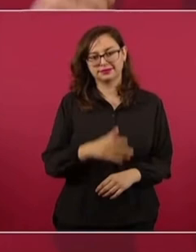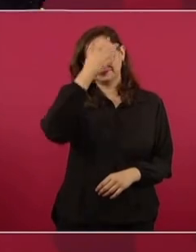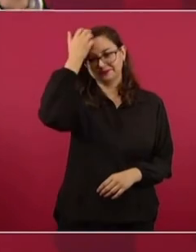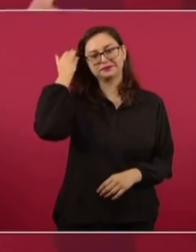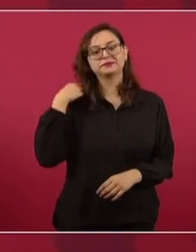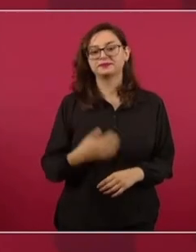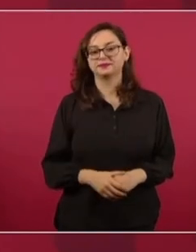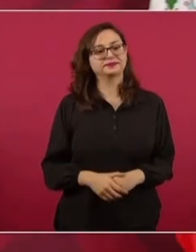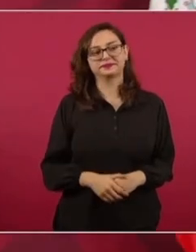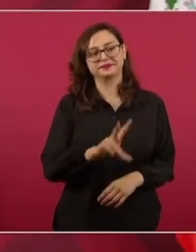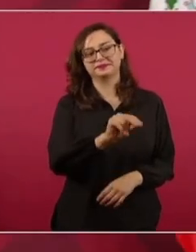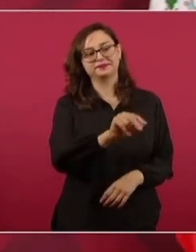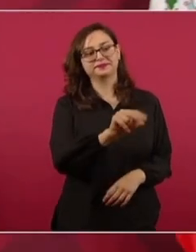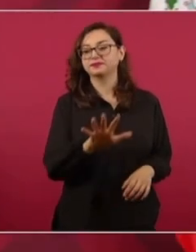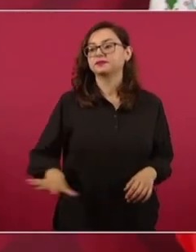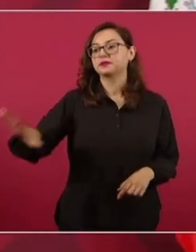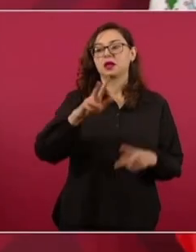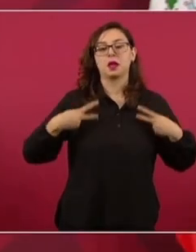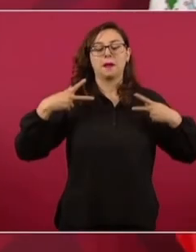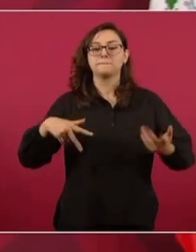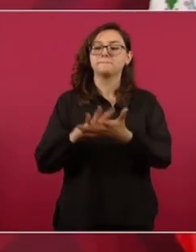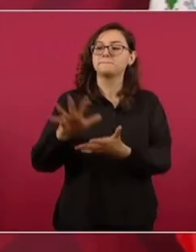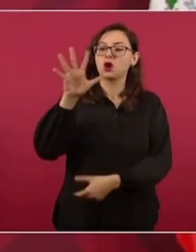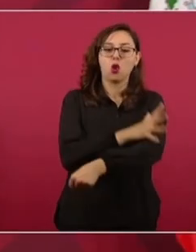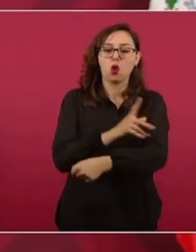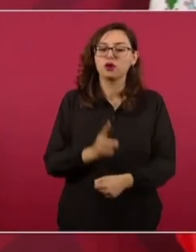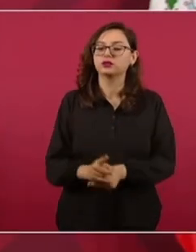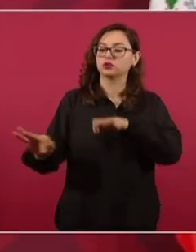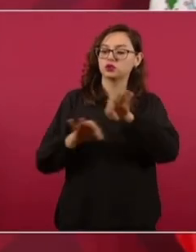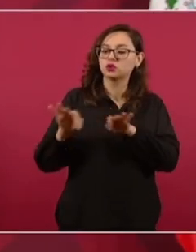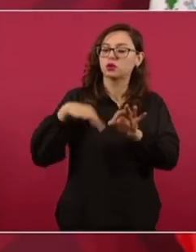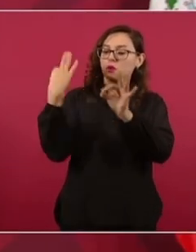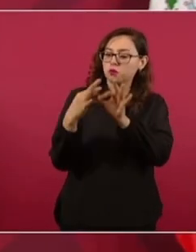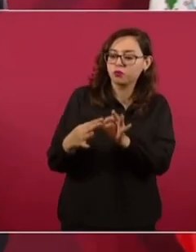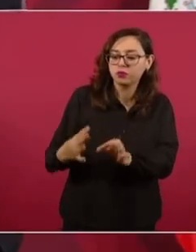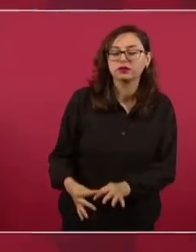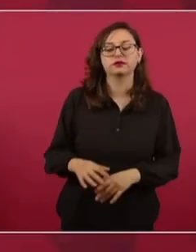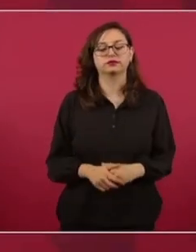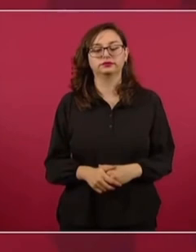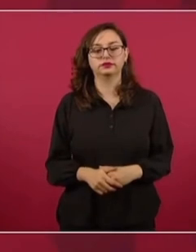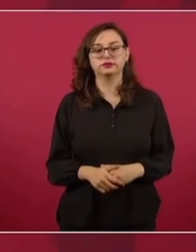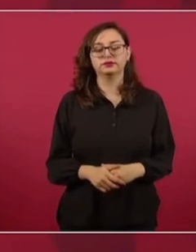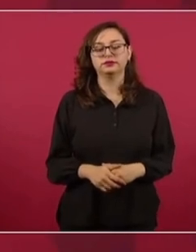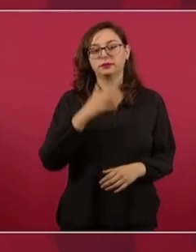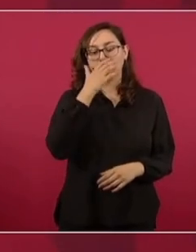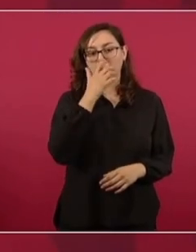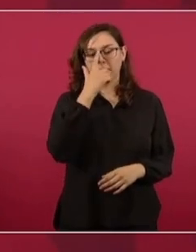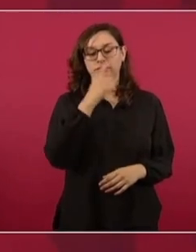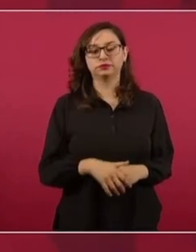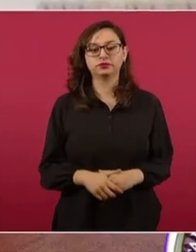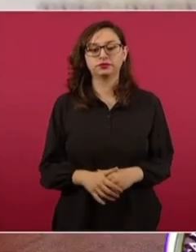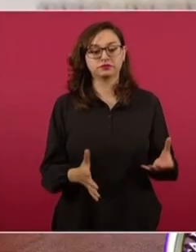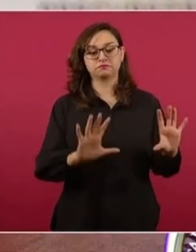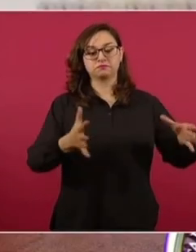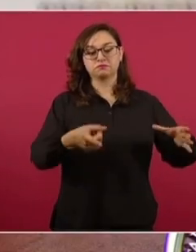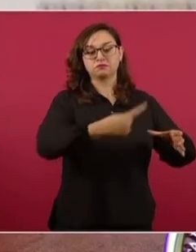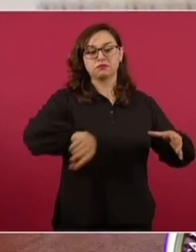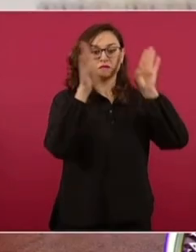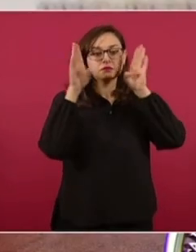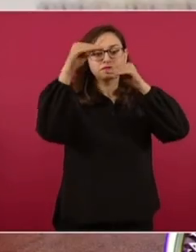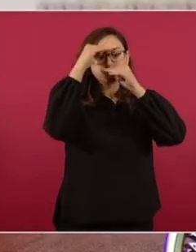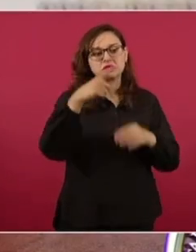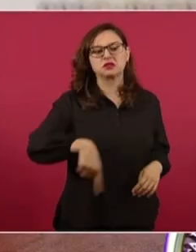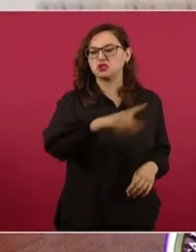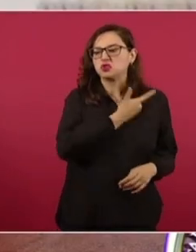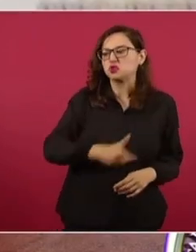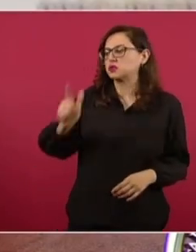No, nuestro pueblo es honesto y es trabajador y es, no le guste a los voceros del conservadurismo, es